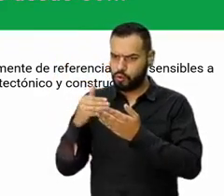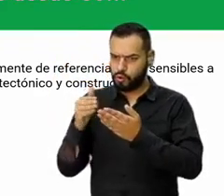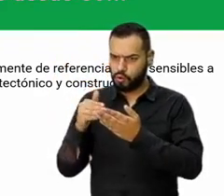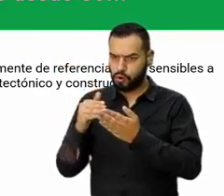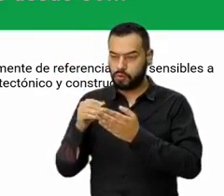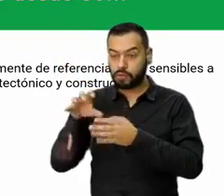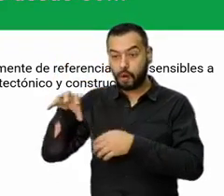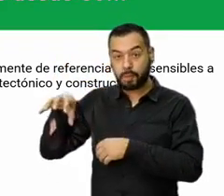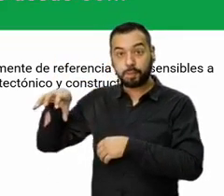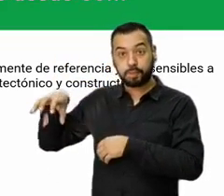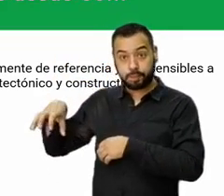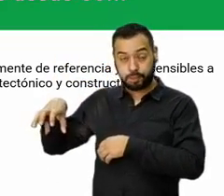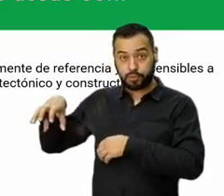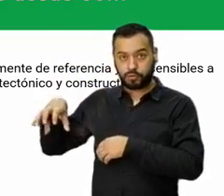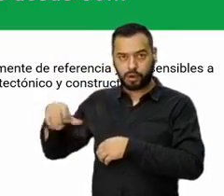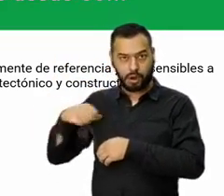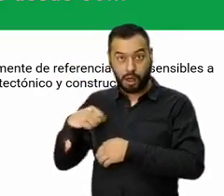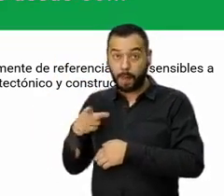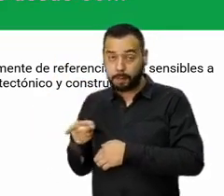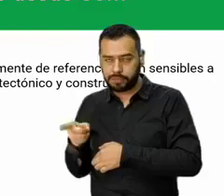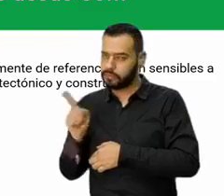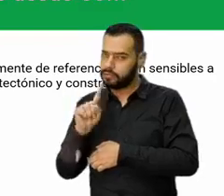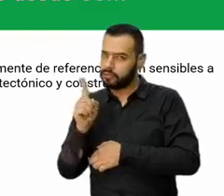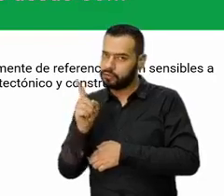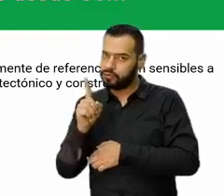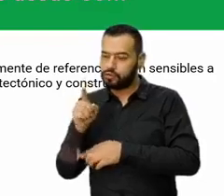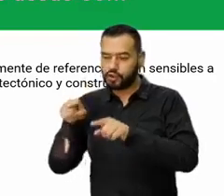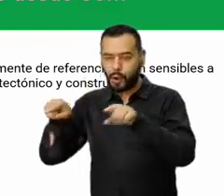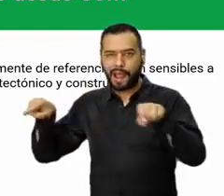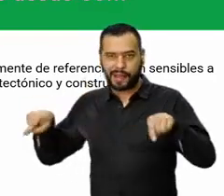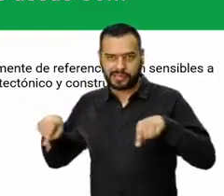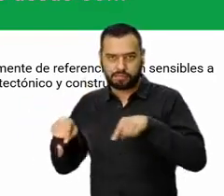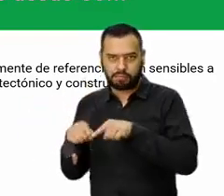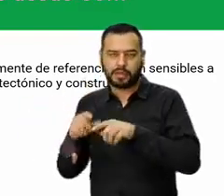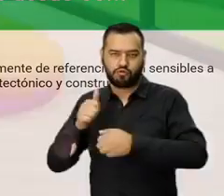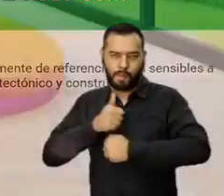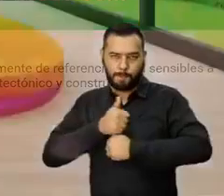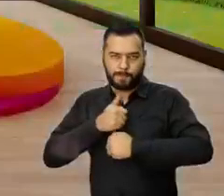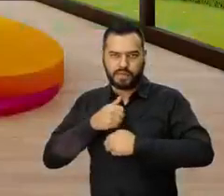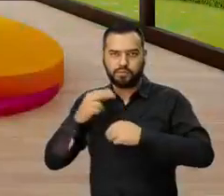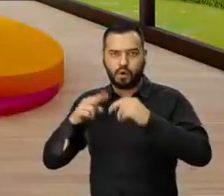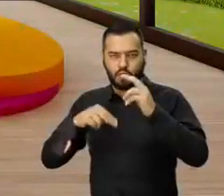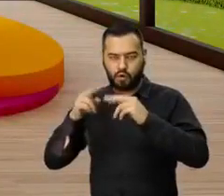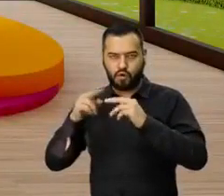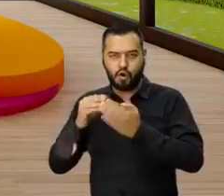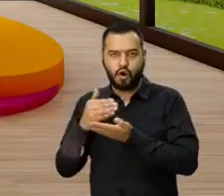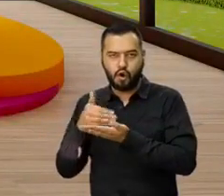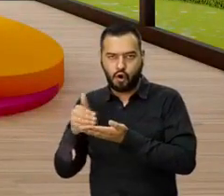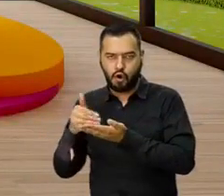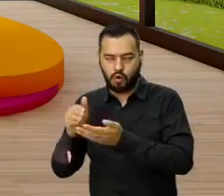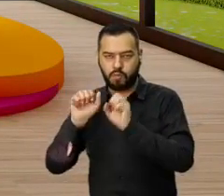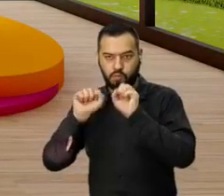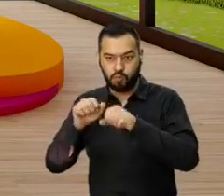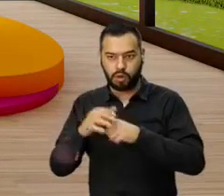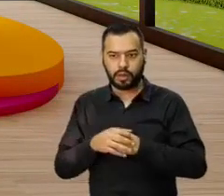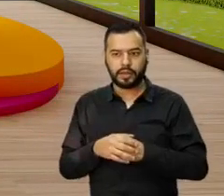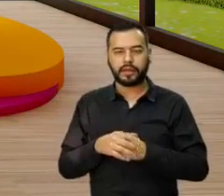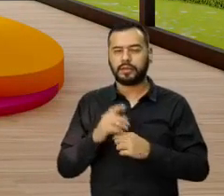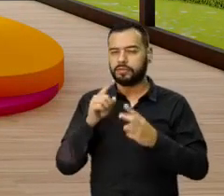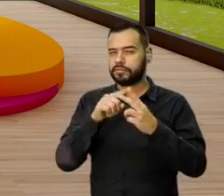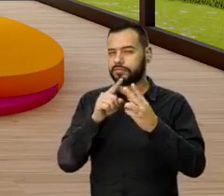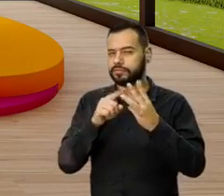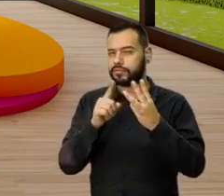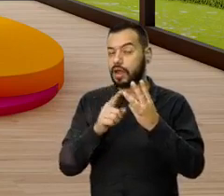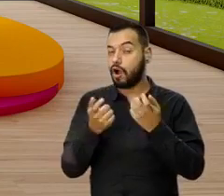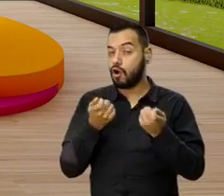no puede poner su jacuzzi, no viene con el jacuzzi, sino está el espacio, las medidas para que uno lo ponga. Correcto, y puedes jugar con tres